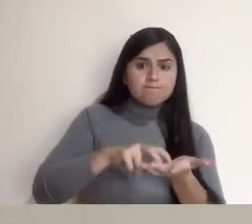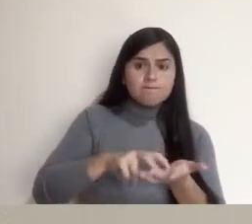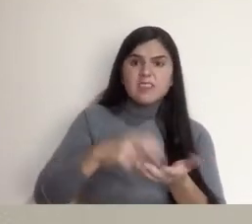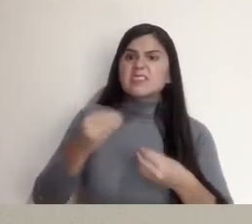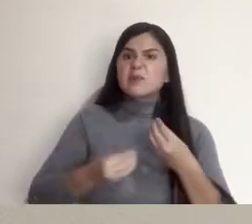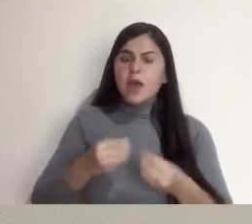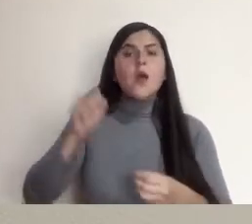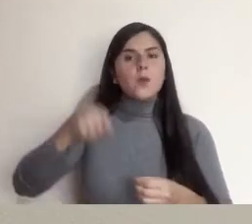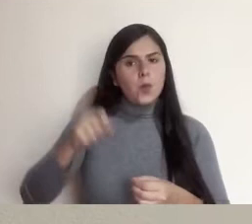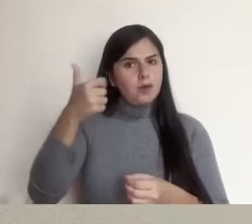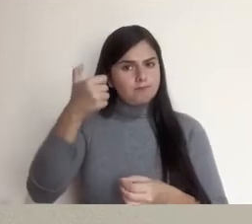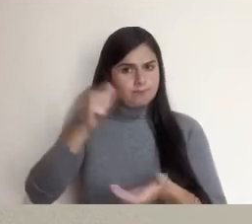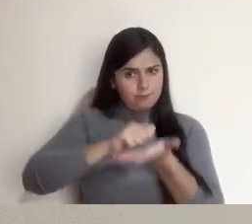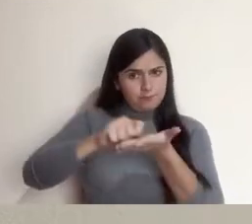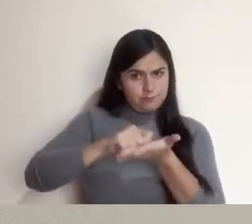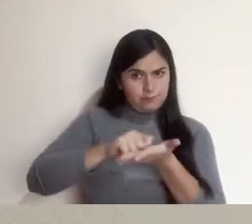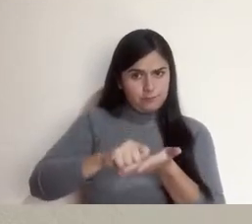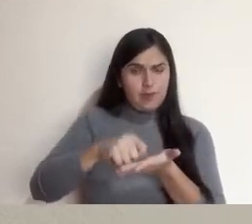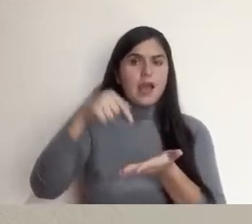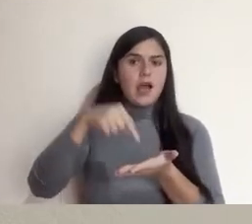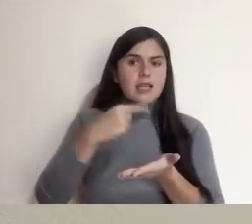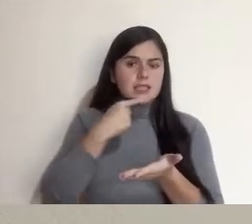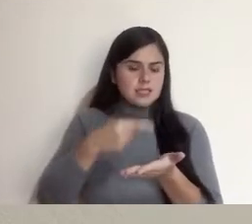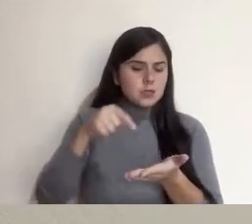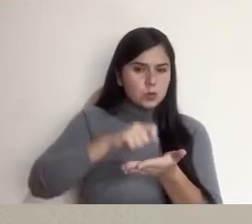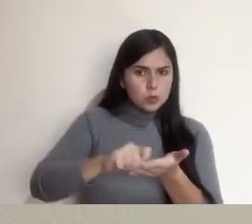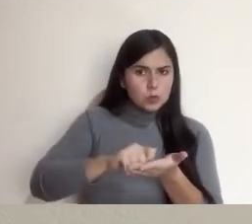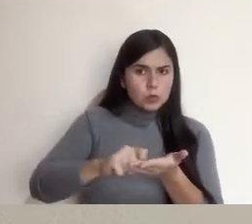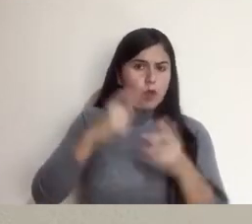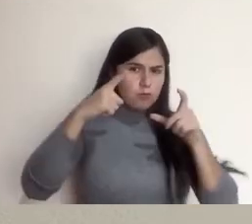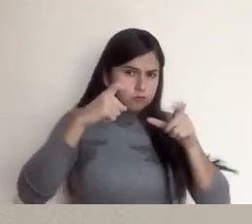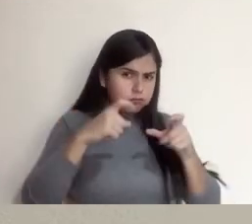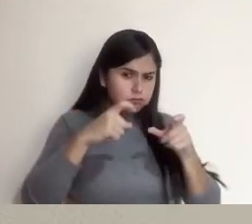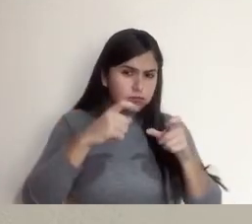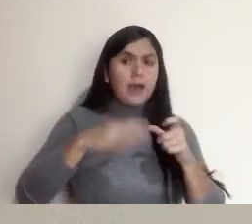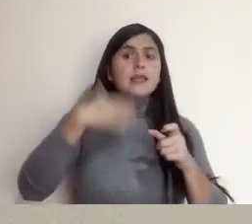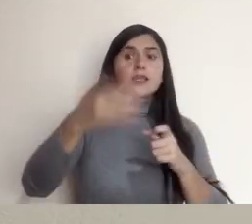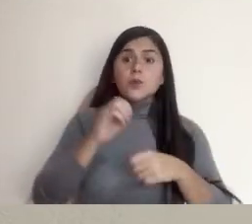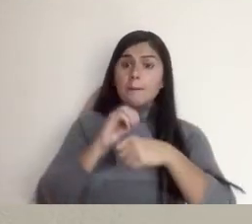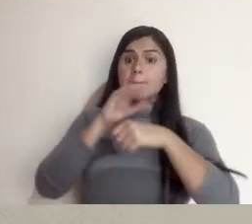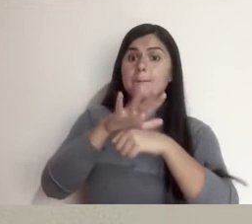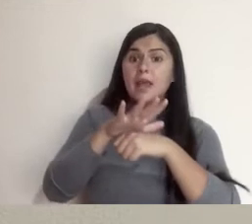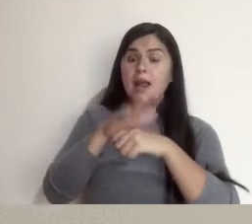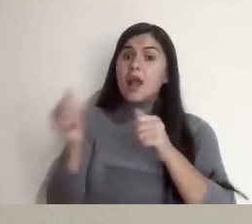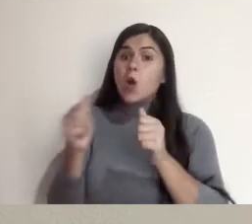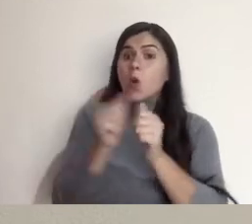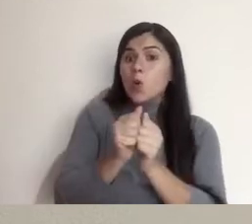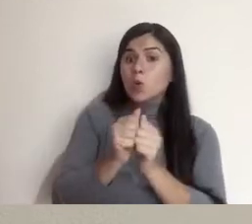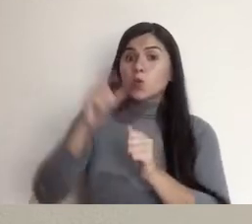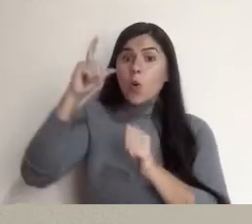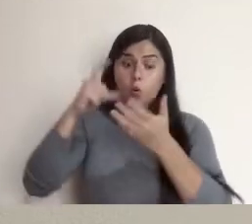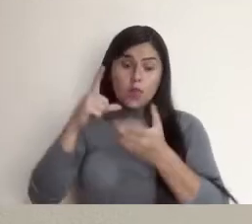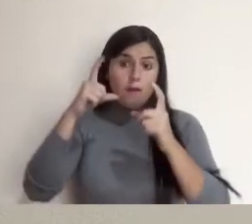pueden escribir a mano lo que el mismo oficio indica, tomarle una foto a esa carta y enviarla junto con